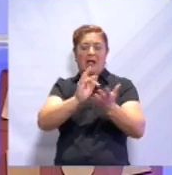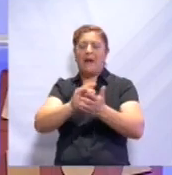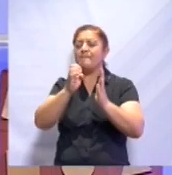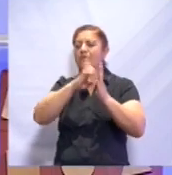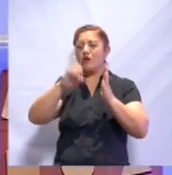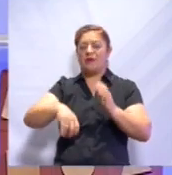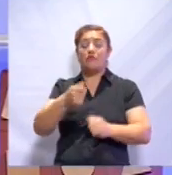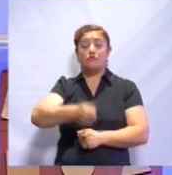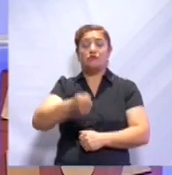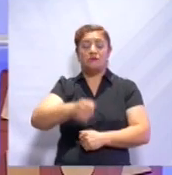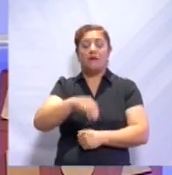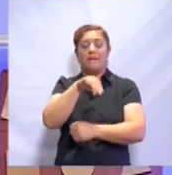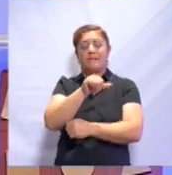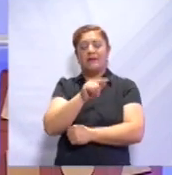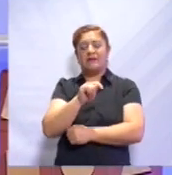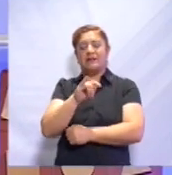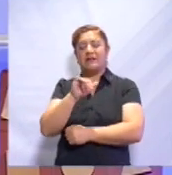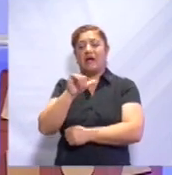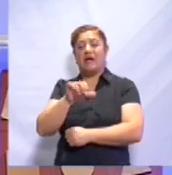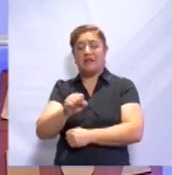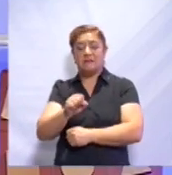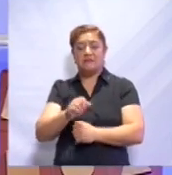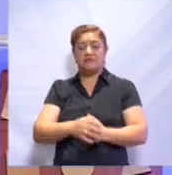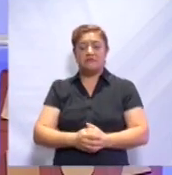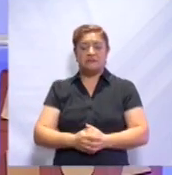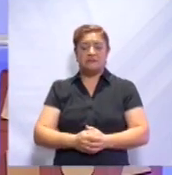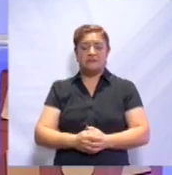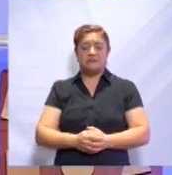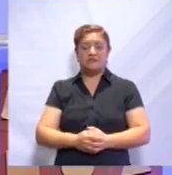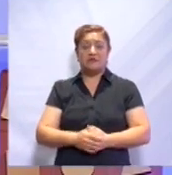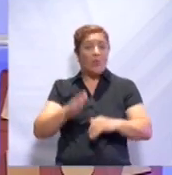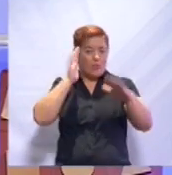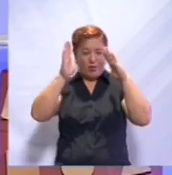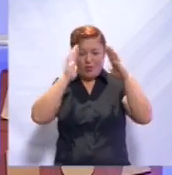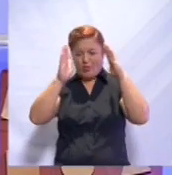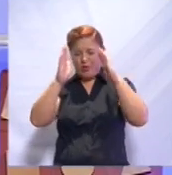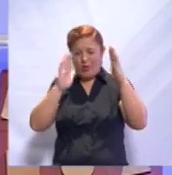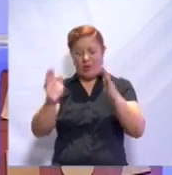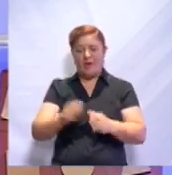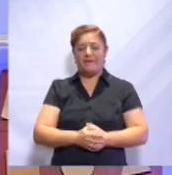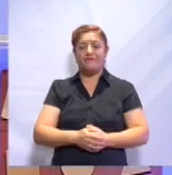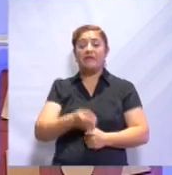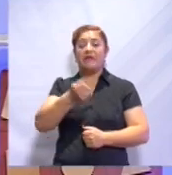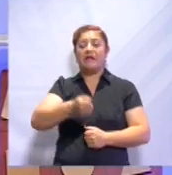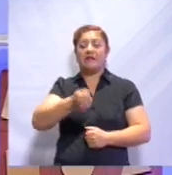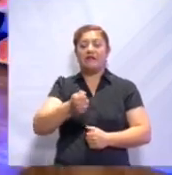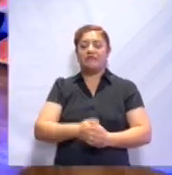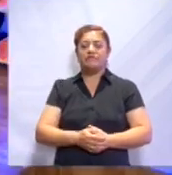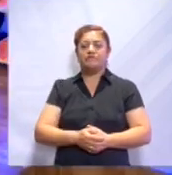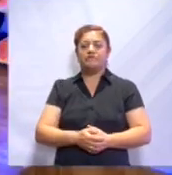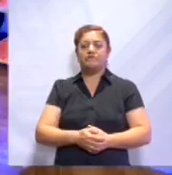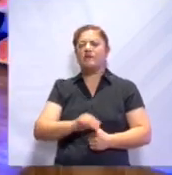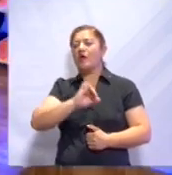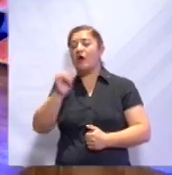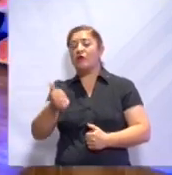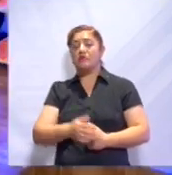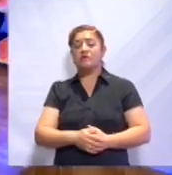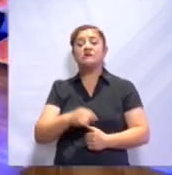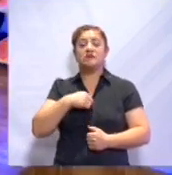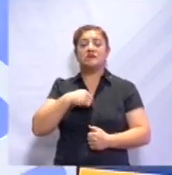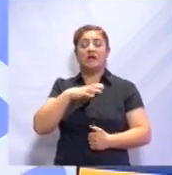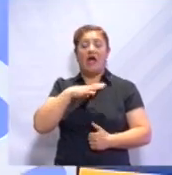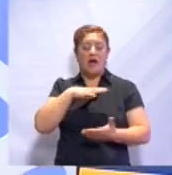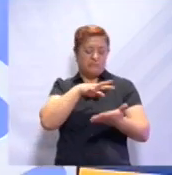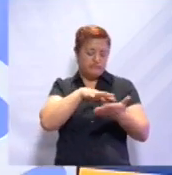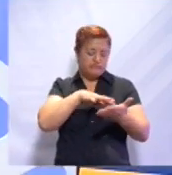ejemplo, un saludito a Matías Velázquez. Hola, Matías. Saludos. ¿Quién más, Viri? Por aquí también tenemos saludos